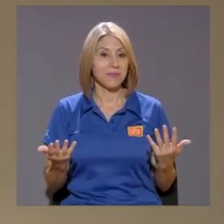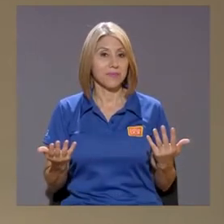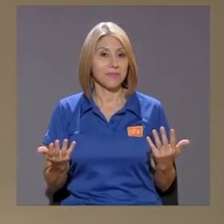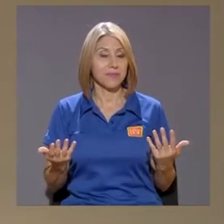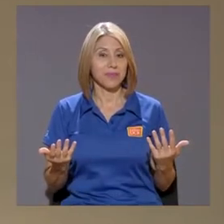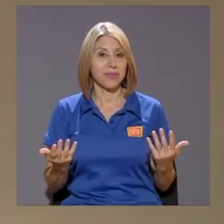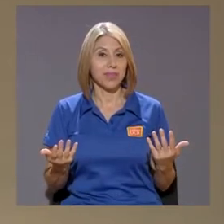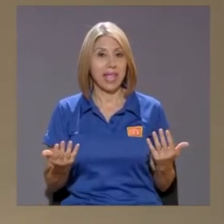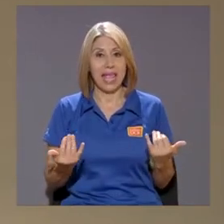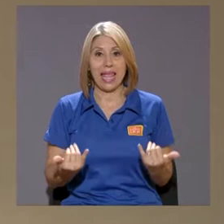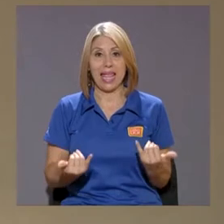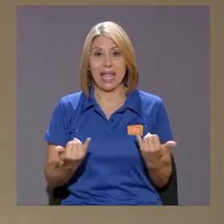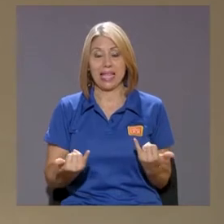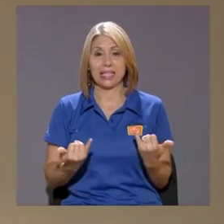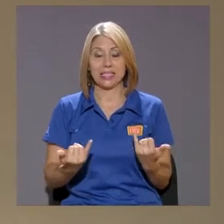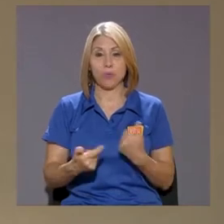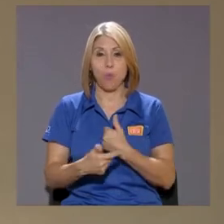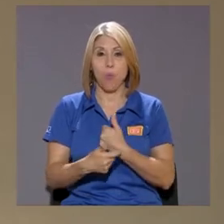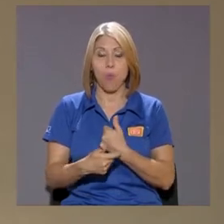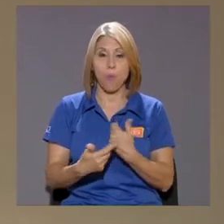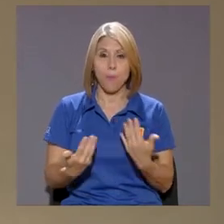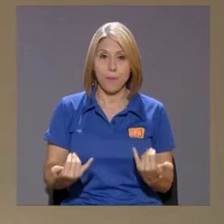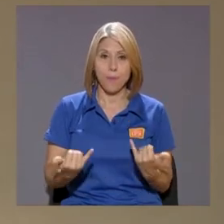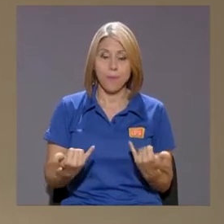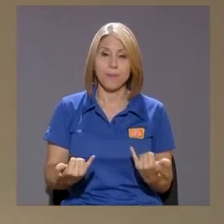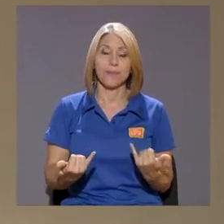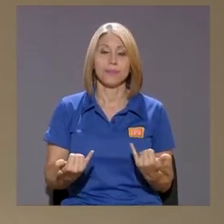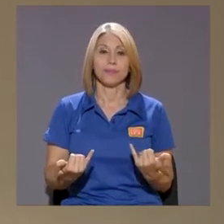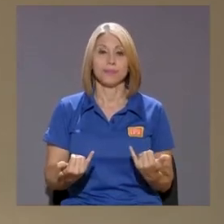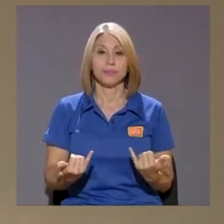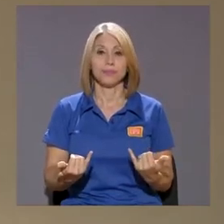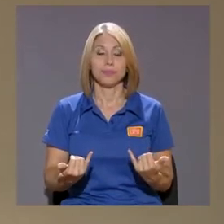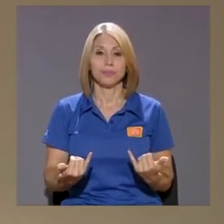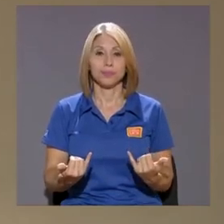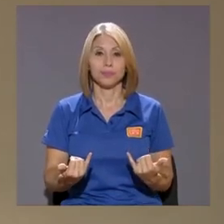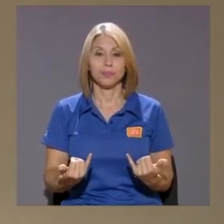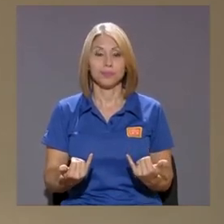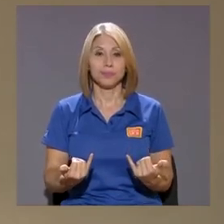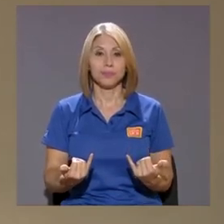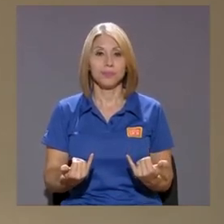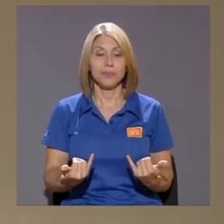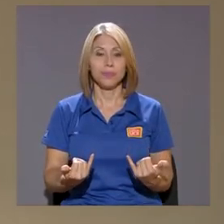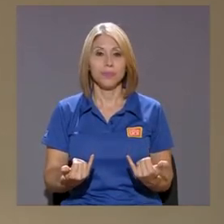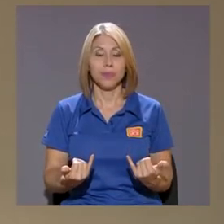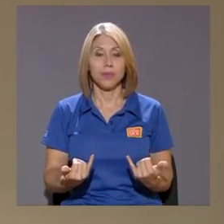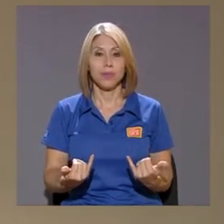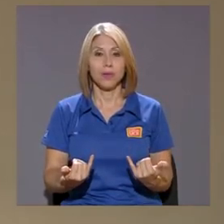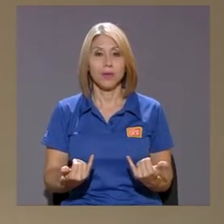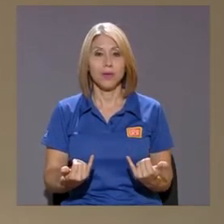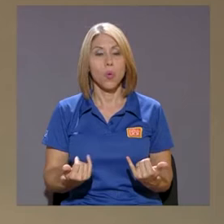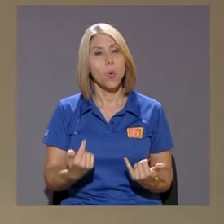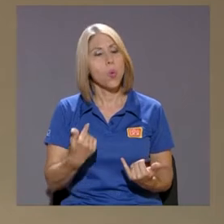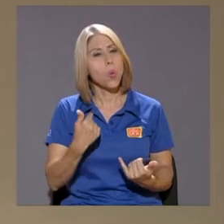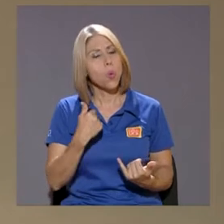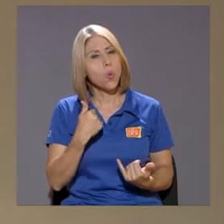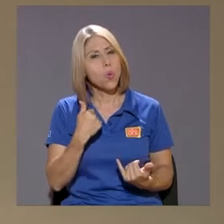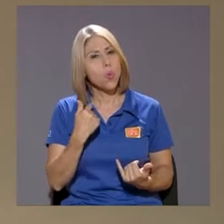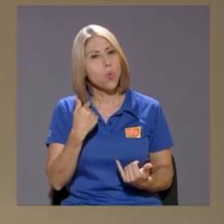momentos uno podría